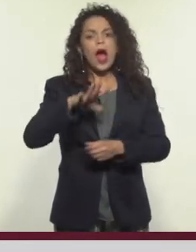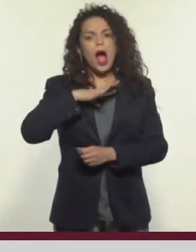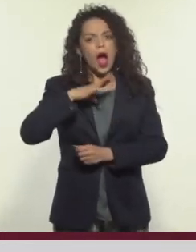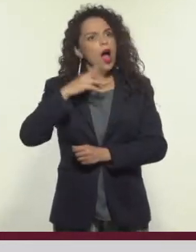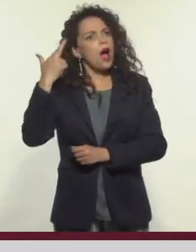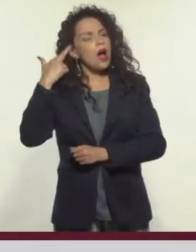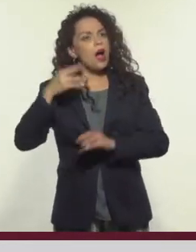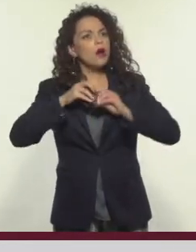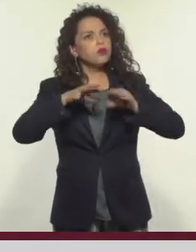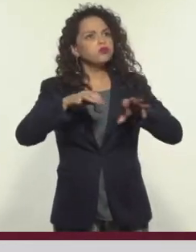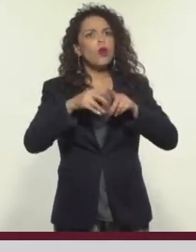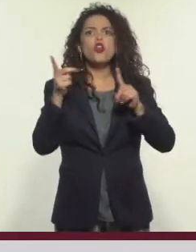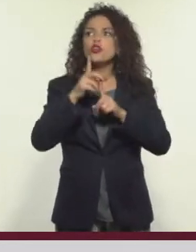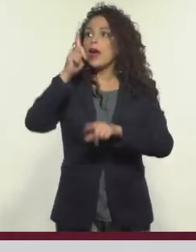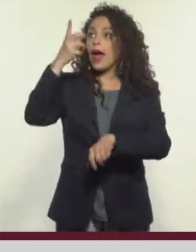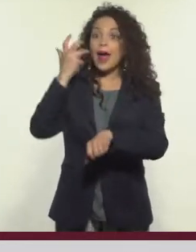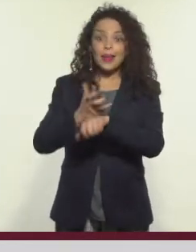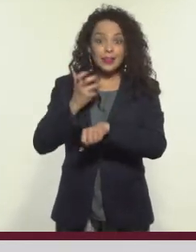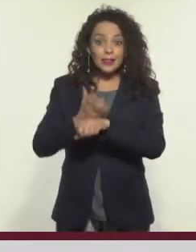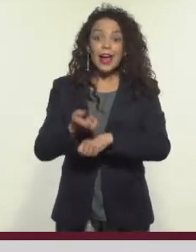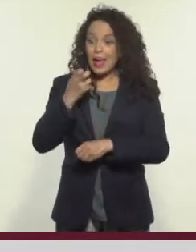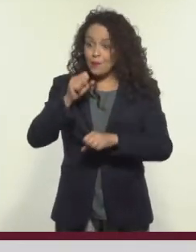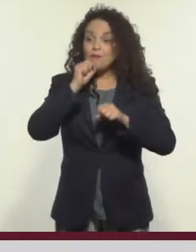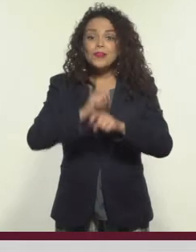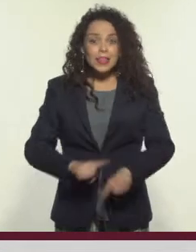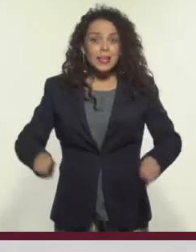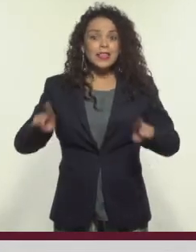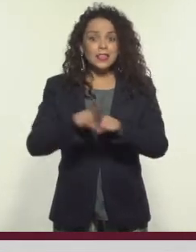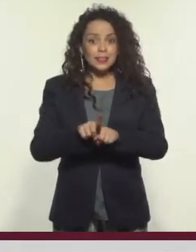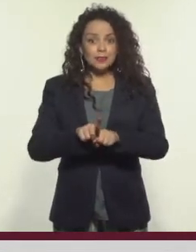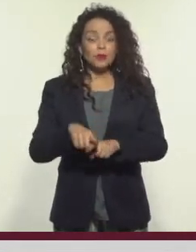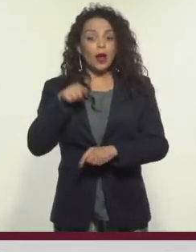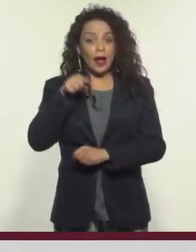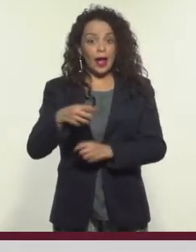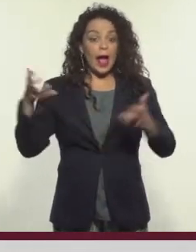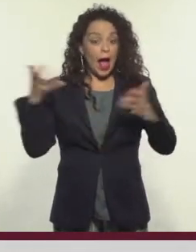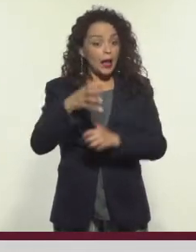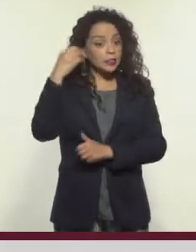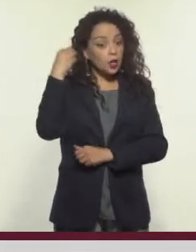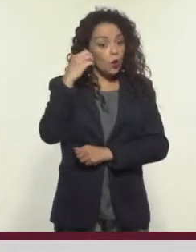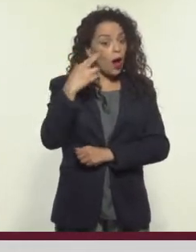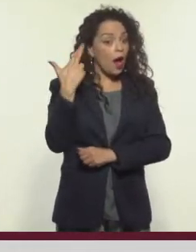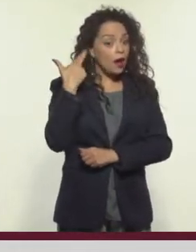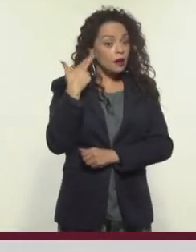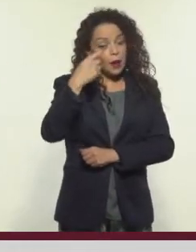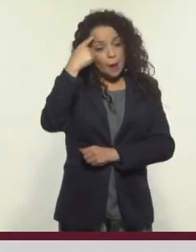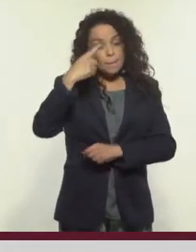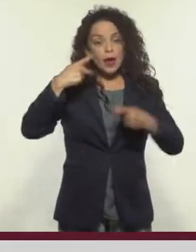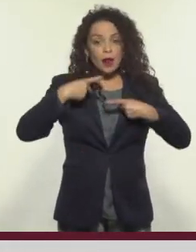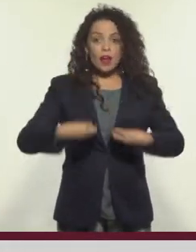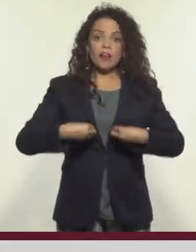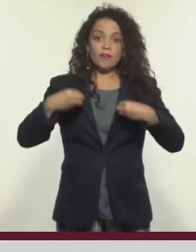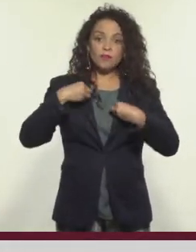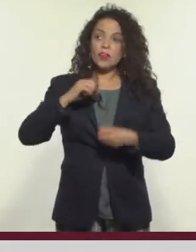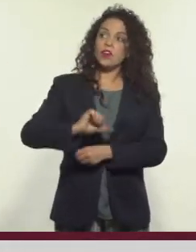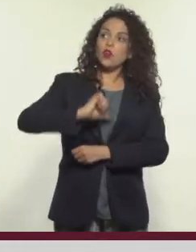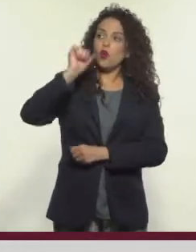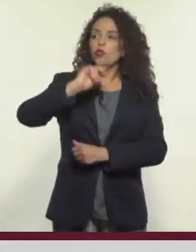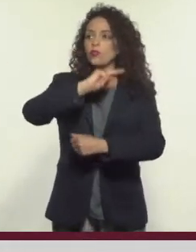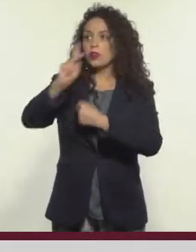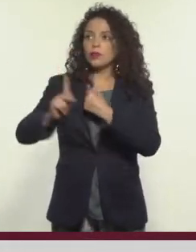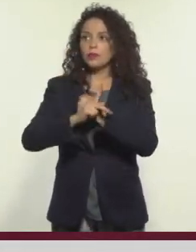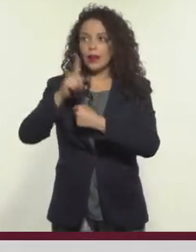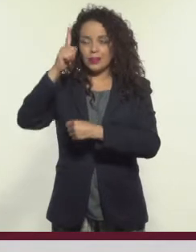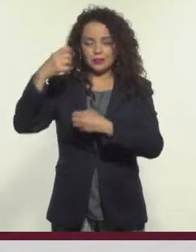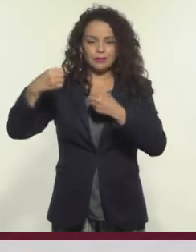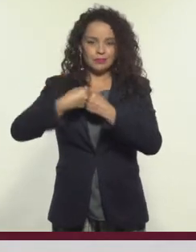transmisiones que eran escuchadas en Estados Unidos? Pues es eso mismo. Es una radio hecha desde Oaxaca para los oaxaqueños que viven más allá de